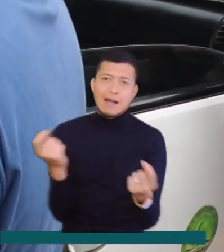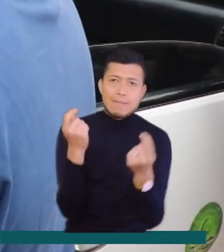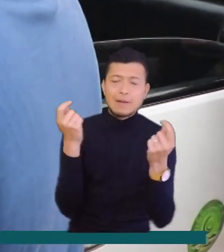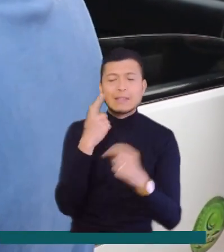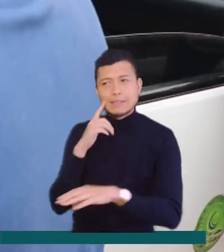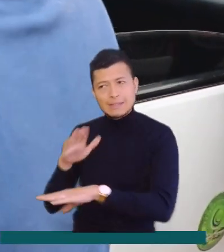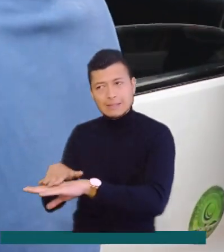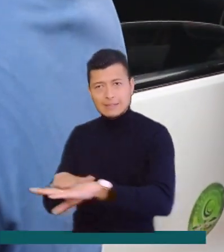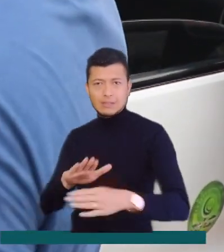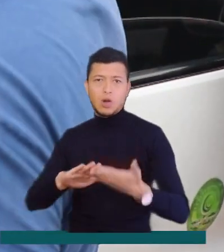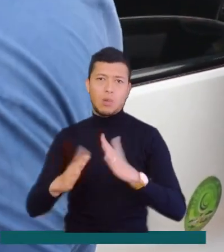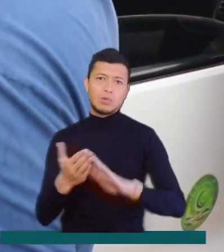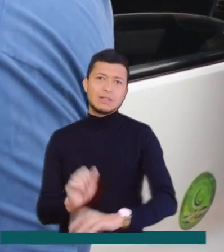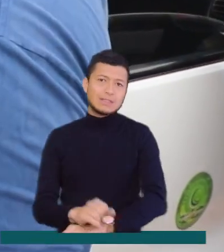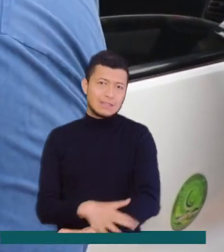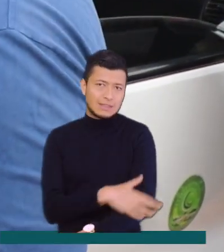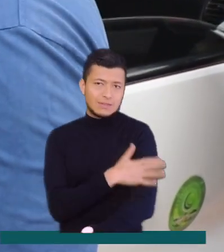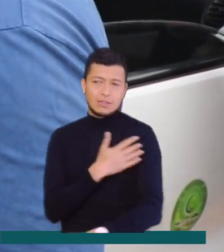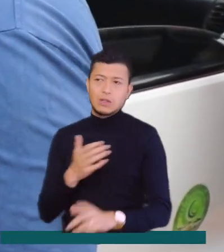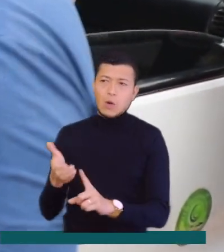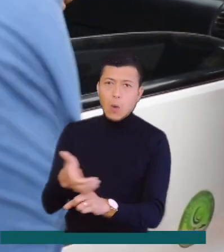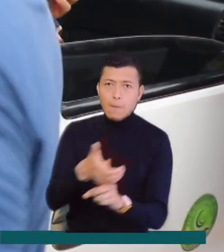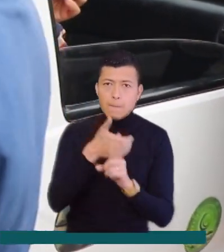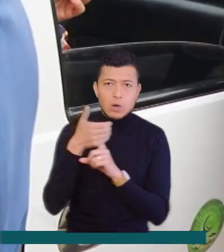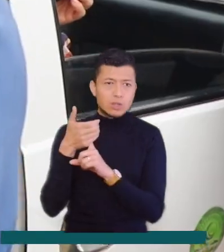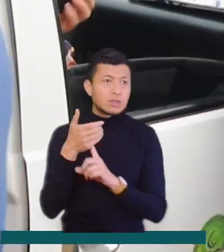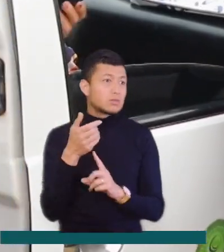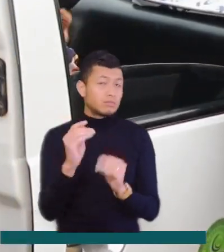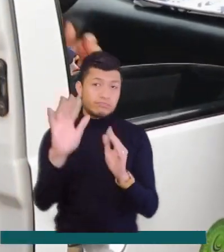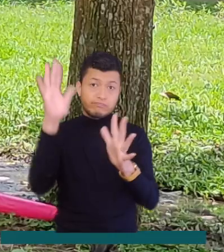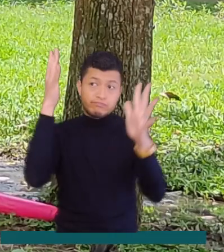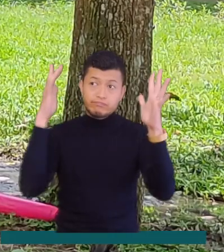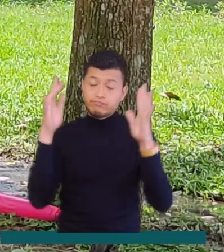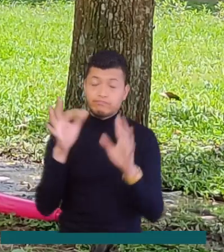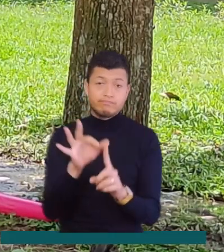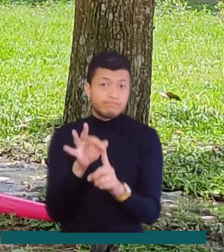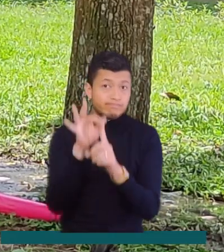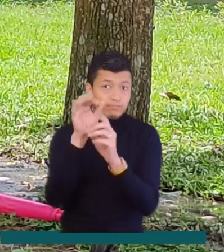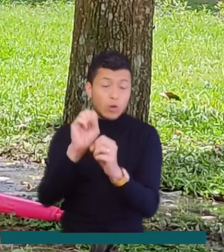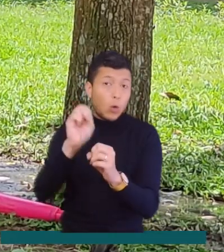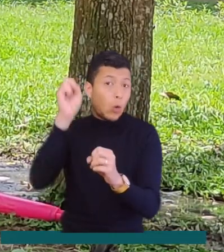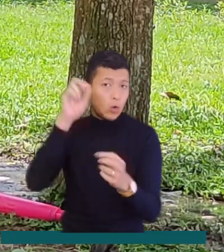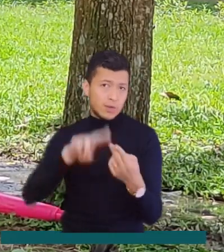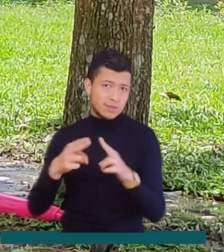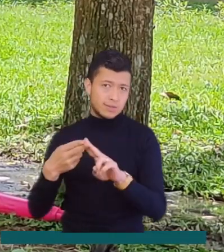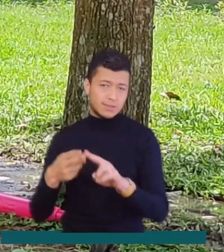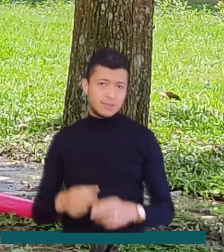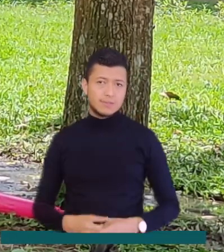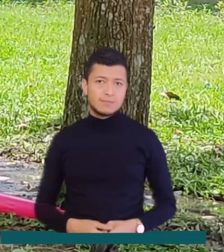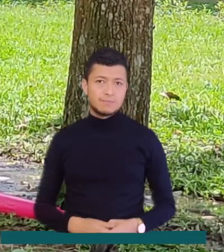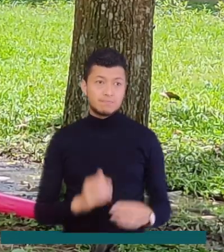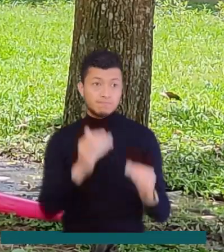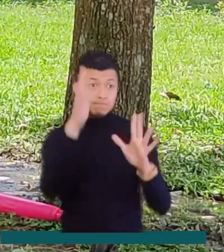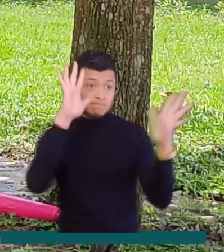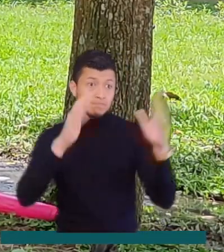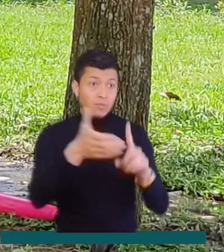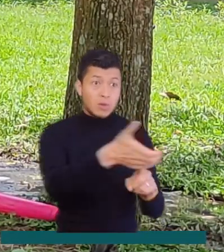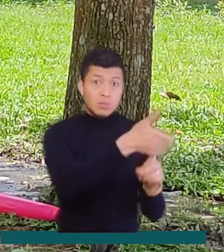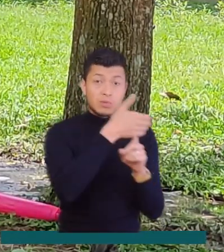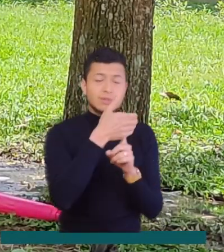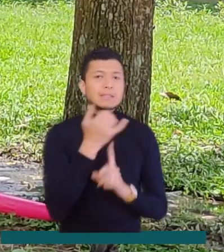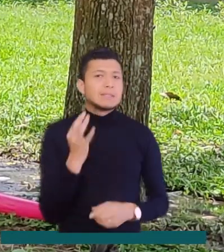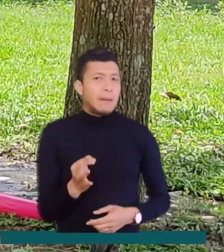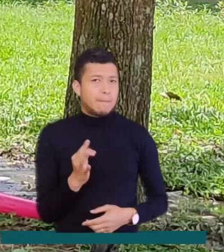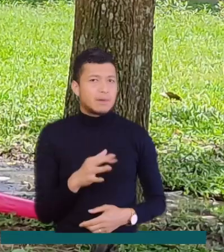con el fin de sensibilizar a las comunidades para la protección de nuestro oro verde. La reducción de la frontera verde de la selva se realiza de manera